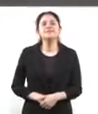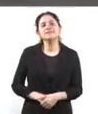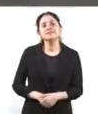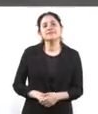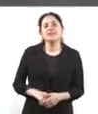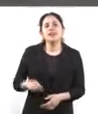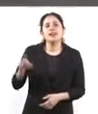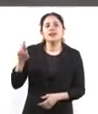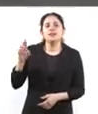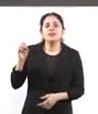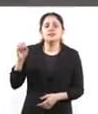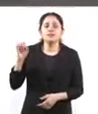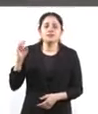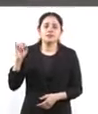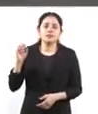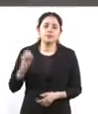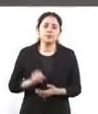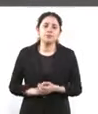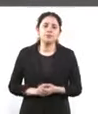de La Jornada.